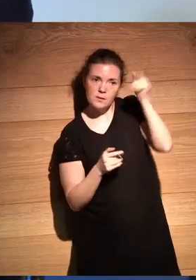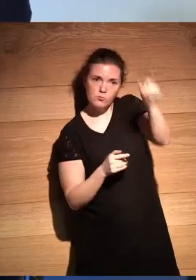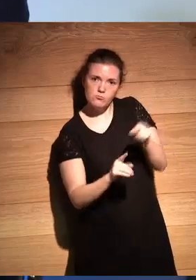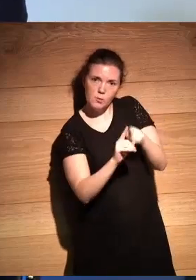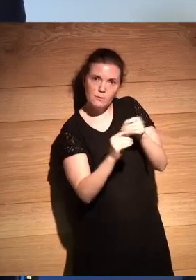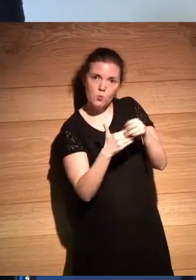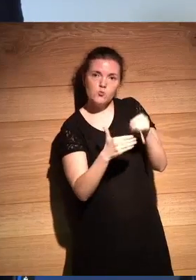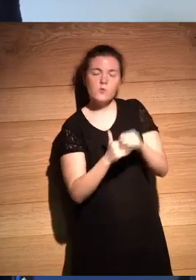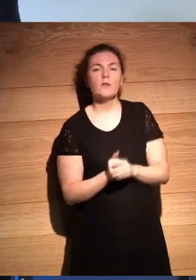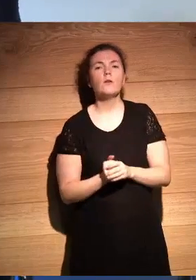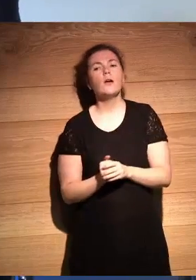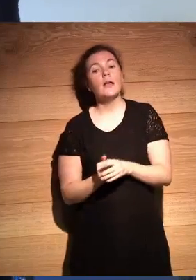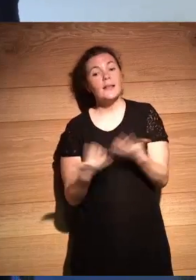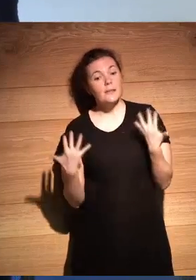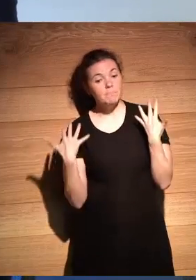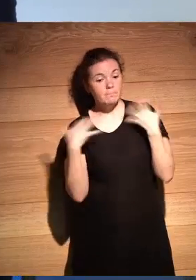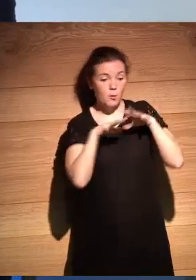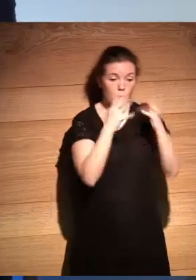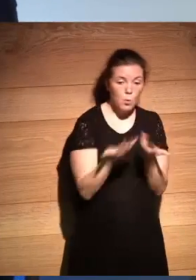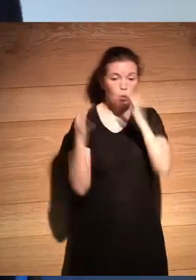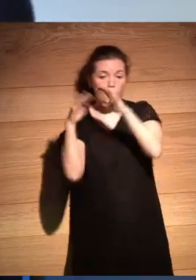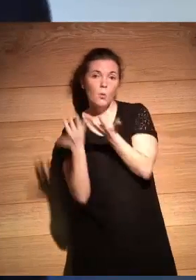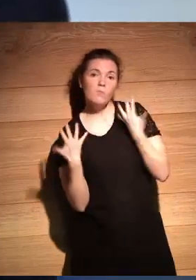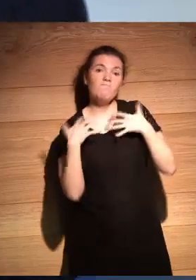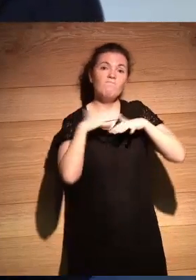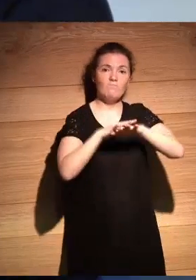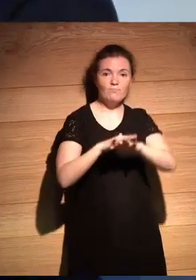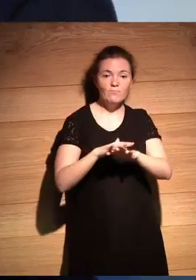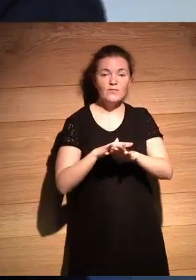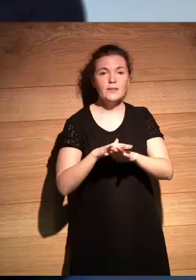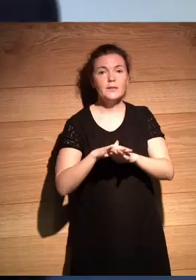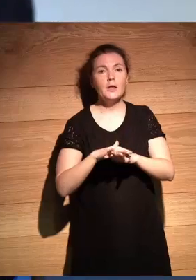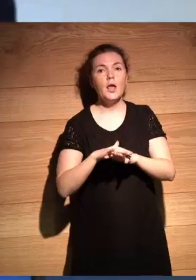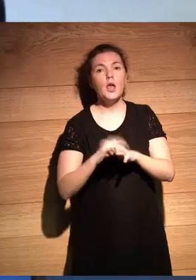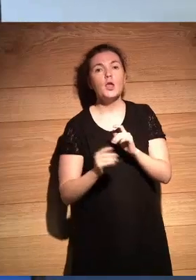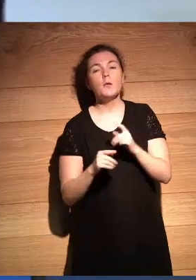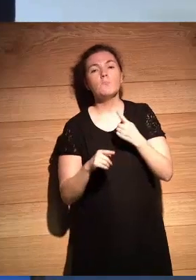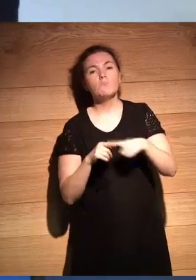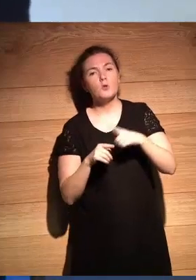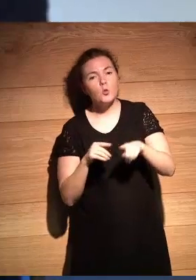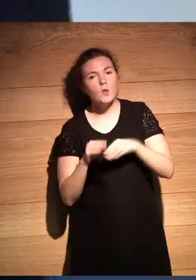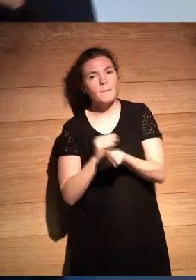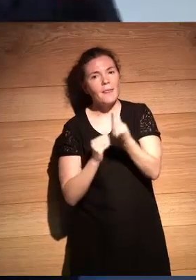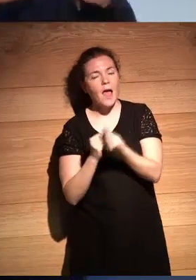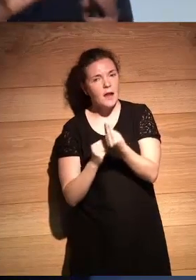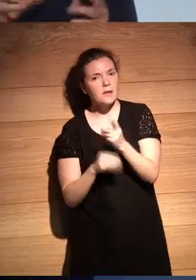y bueno eso integrar estos dos mundos y productivizar este tipo de productos en el fondo si